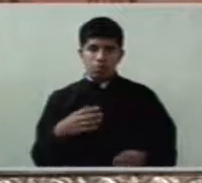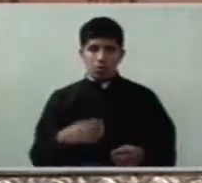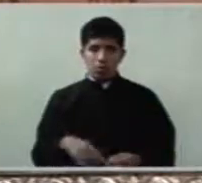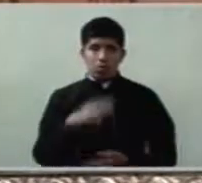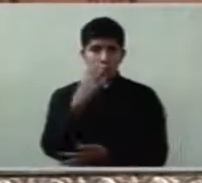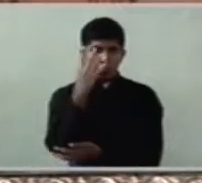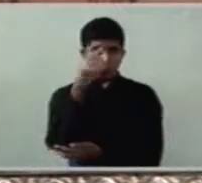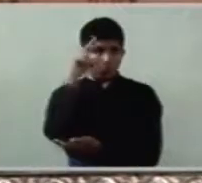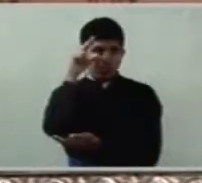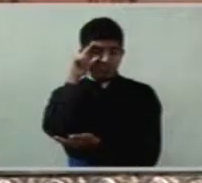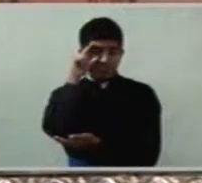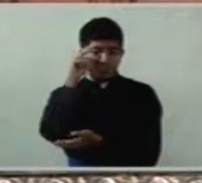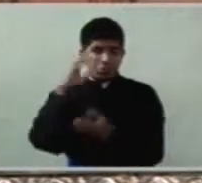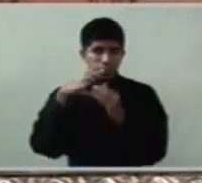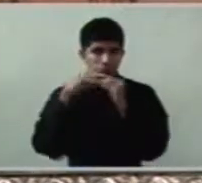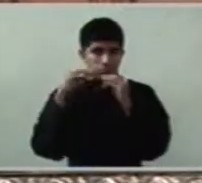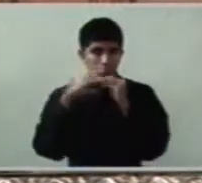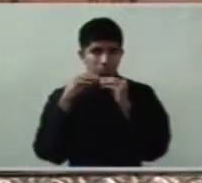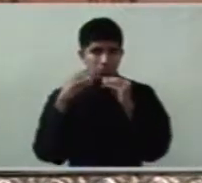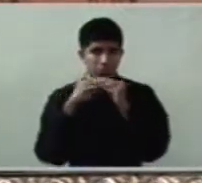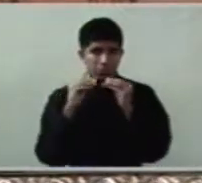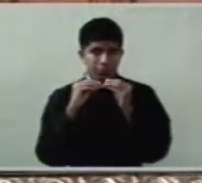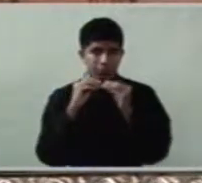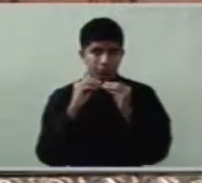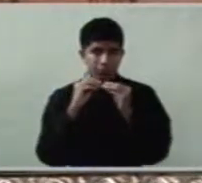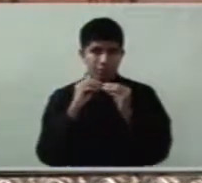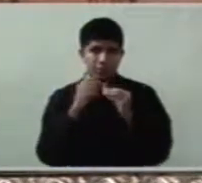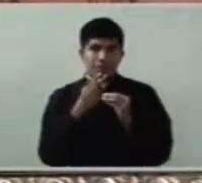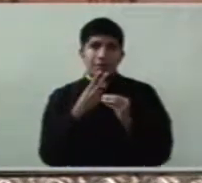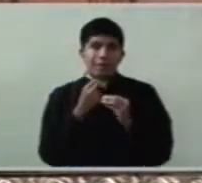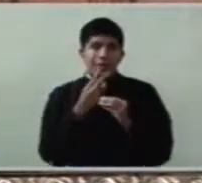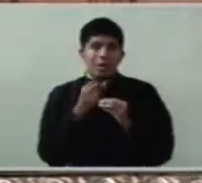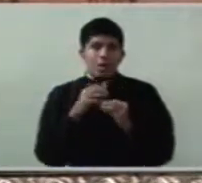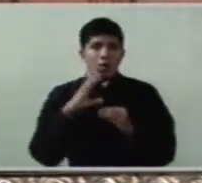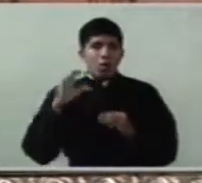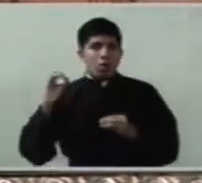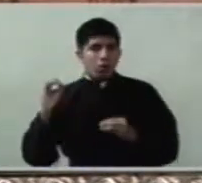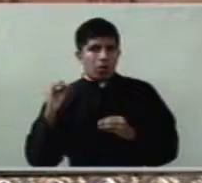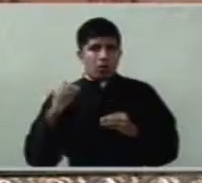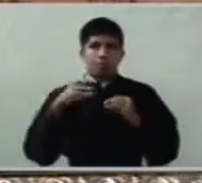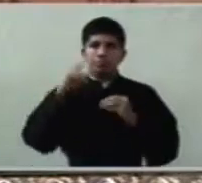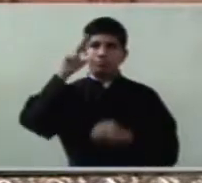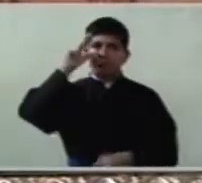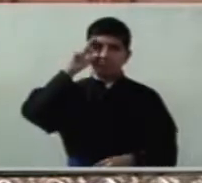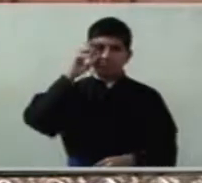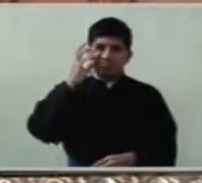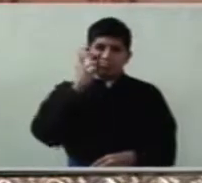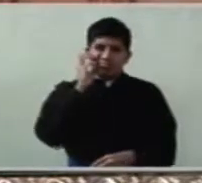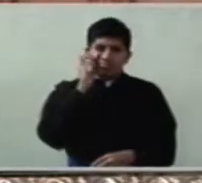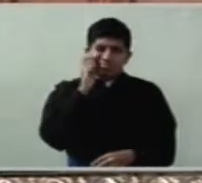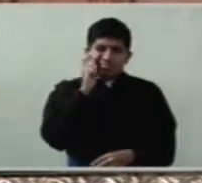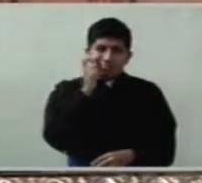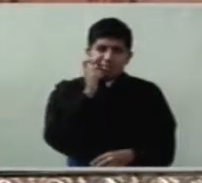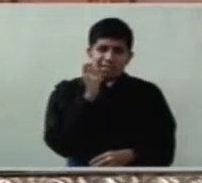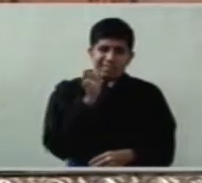uvas dulces o produce uvas agrias a grases.